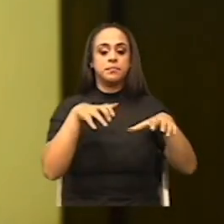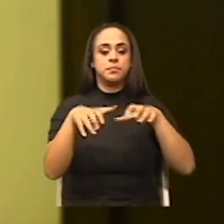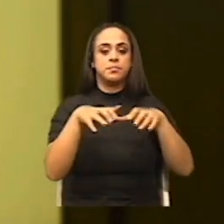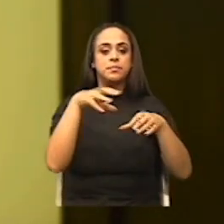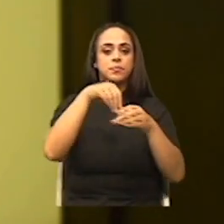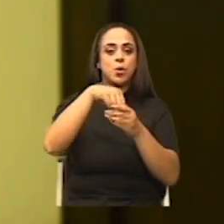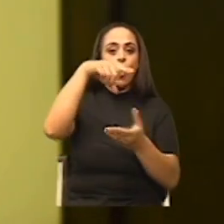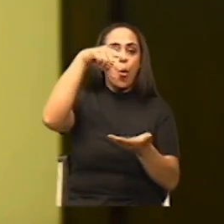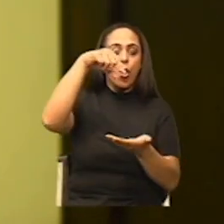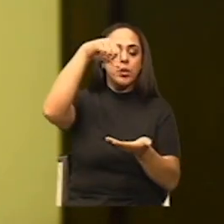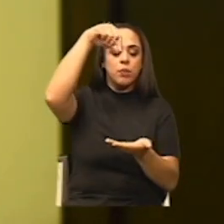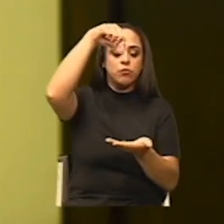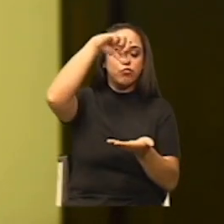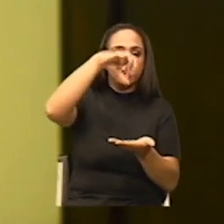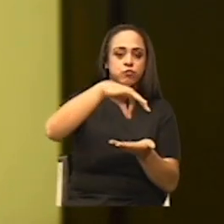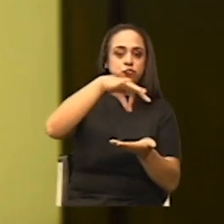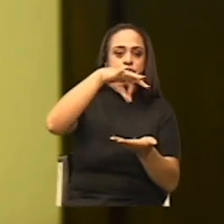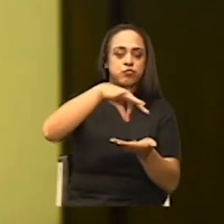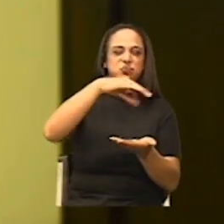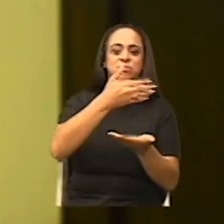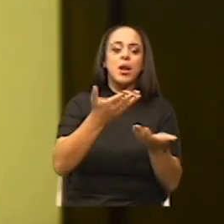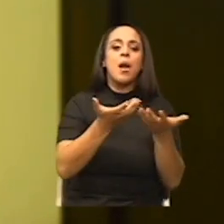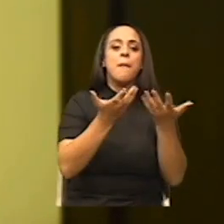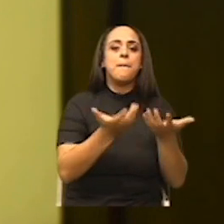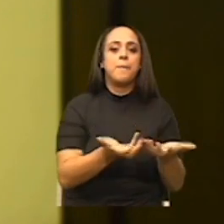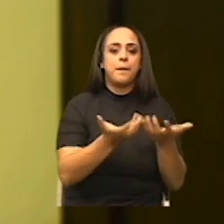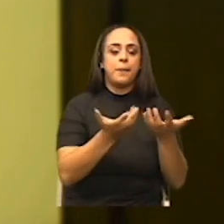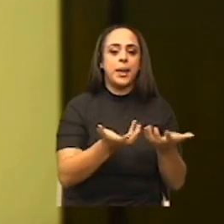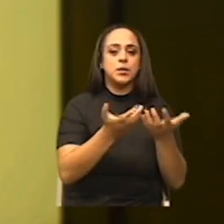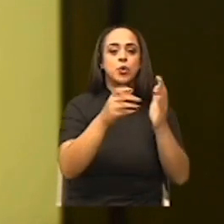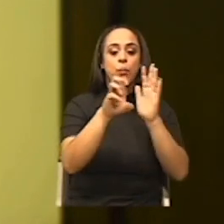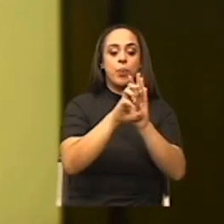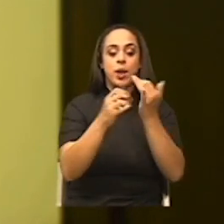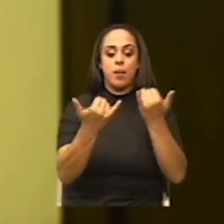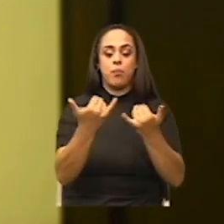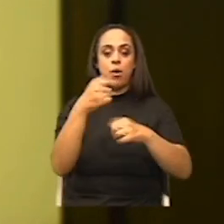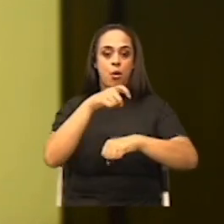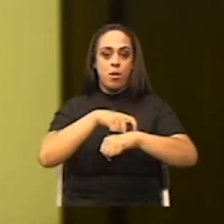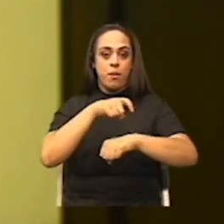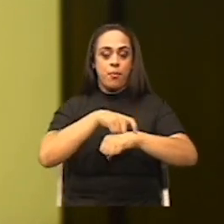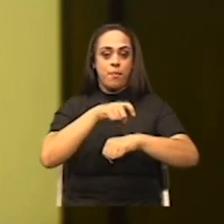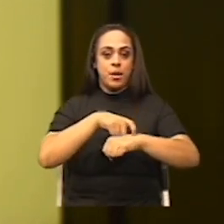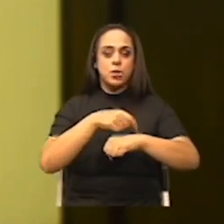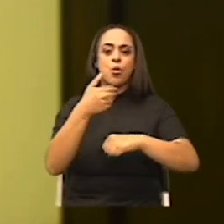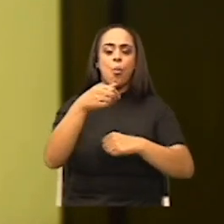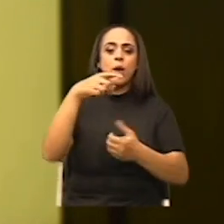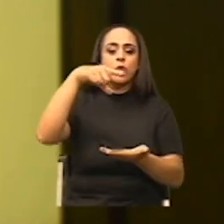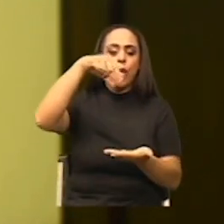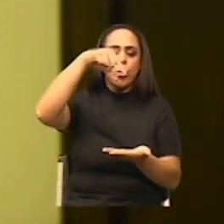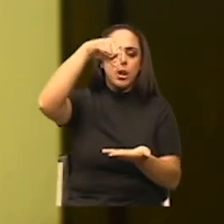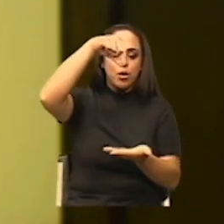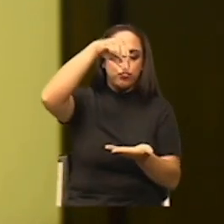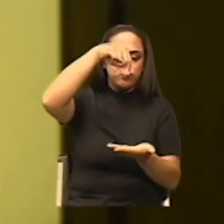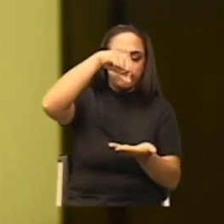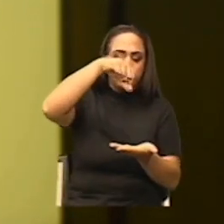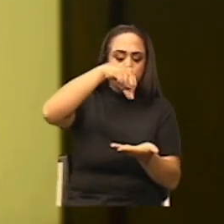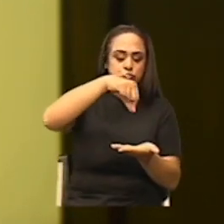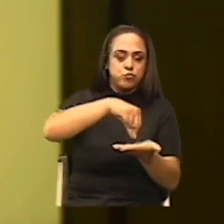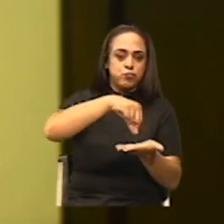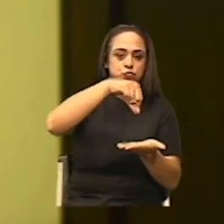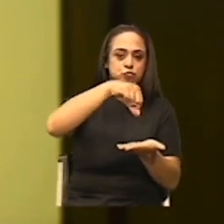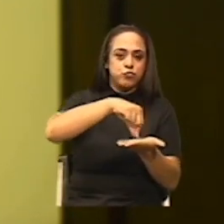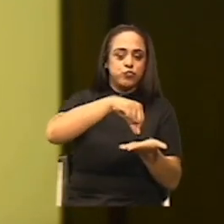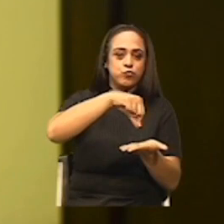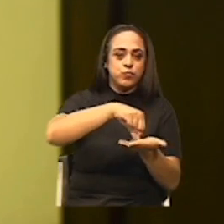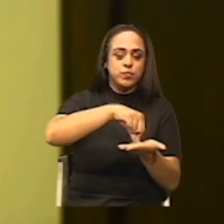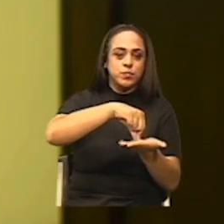conocemos, que es el peso. Por ejemplo, en este momento cuando el gotero baja, significa que el gotero